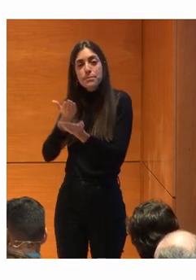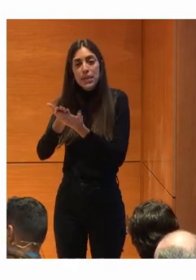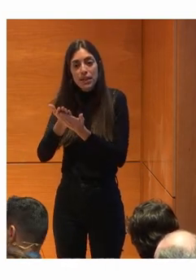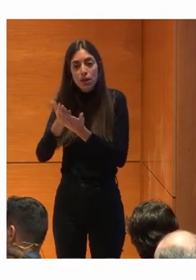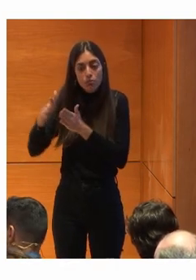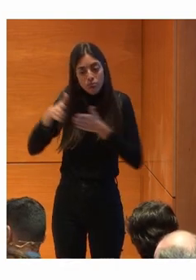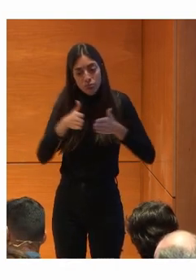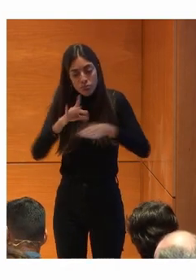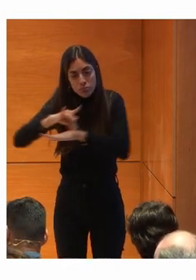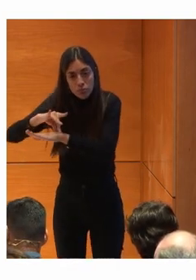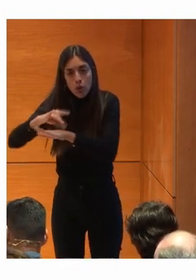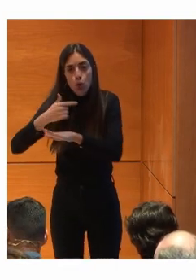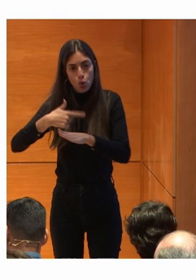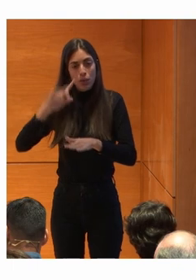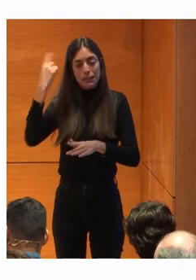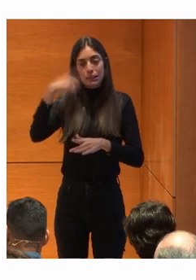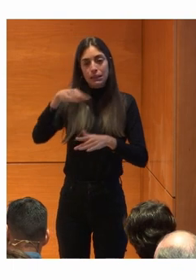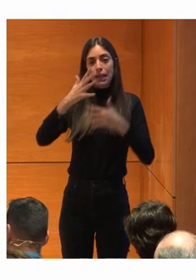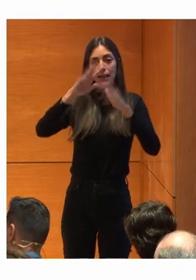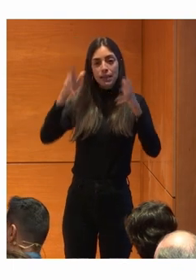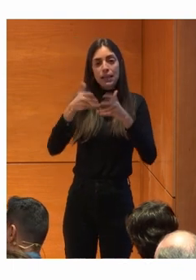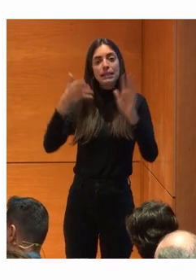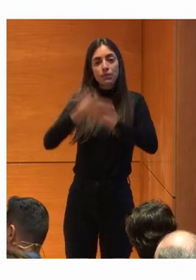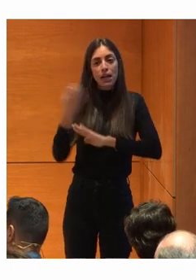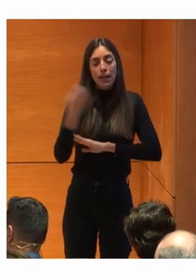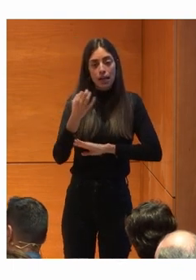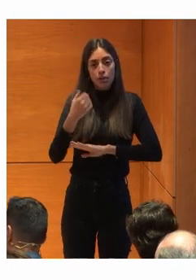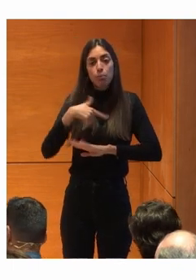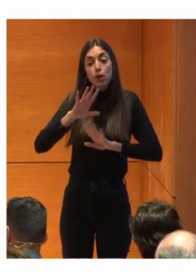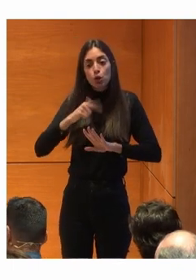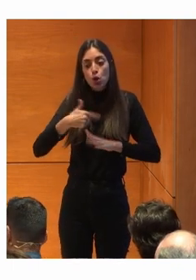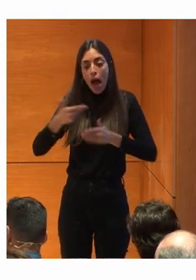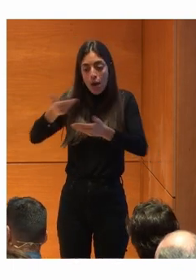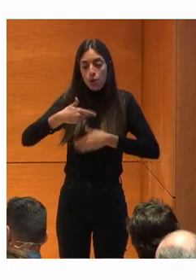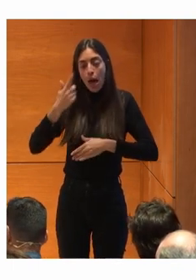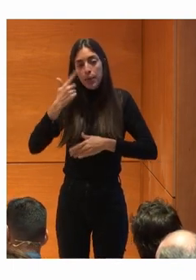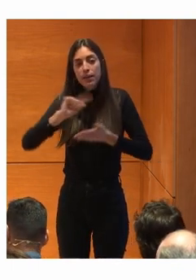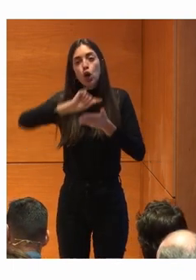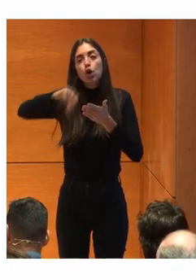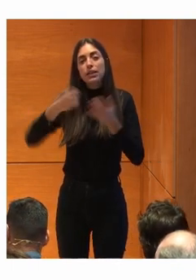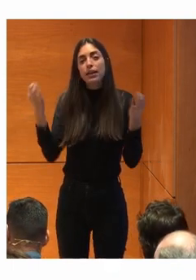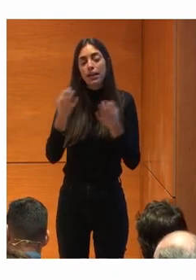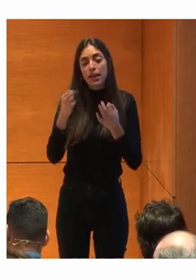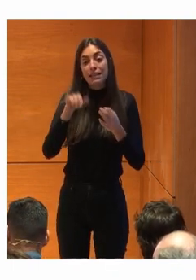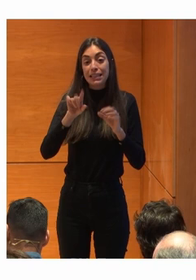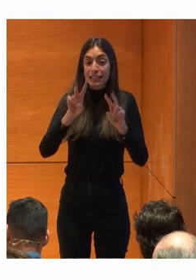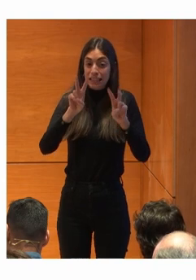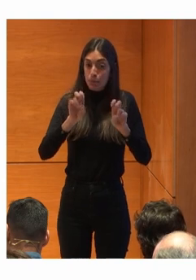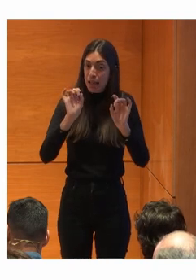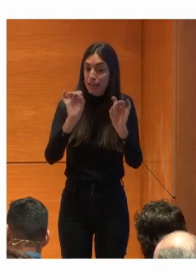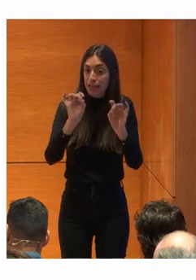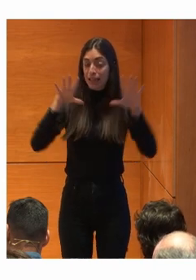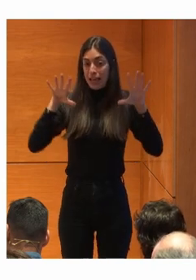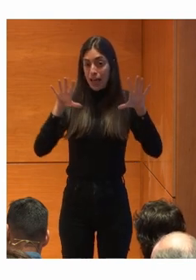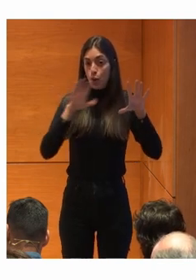yo ya sé Para qué sirve internet Quiero seguir con esto No me lo quiero perder Ayúdame a saber Que tengo que contratar Claro Esto es un tema delicado Porque no nos